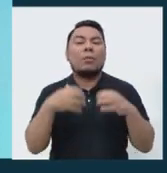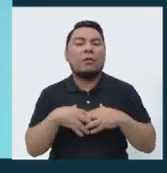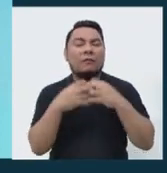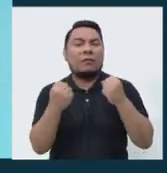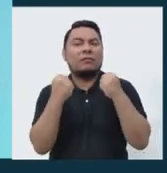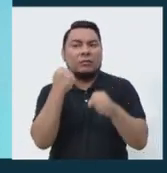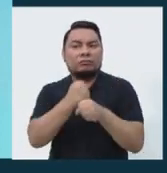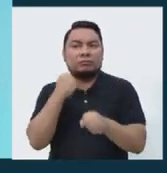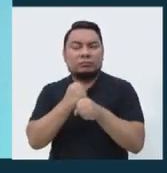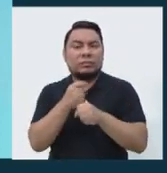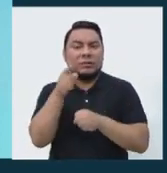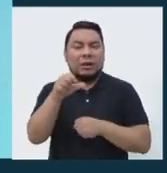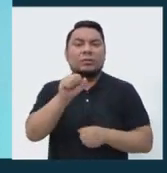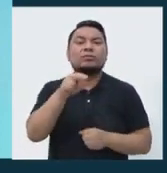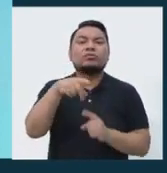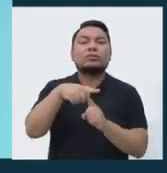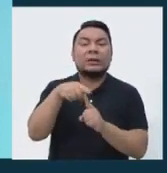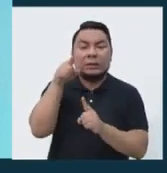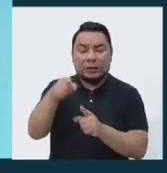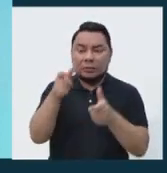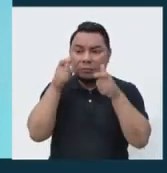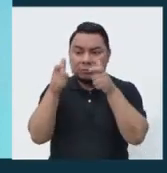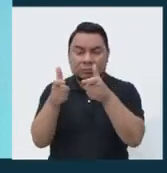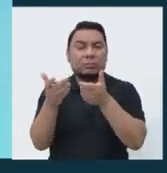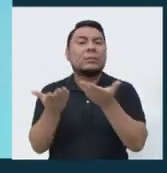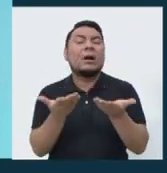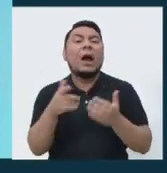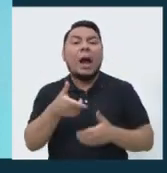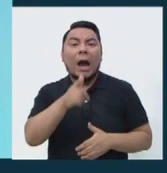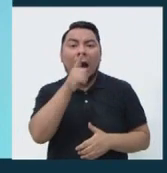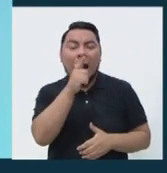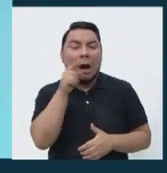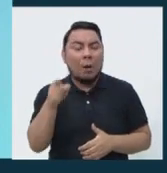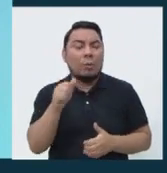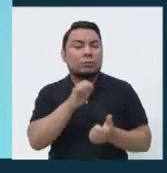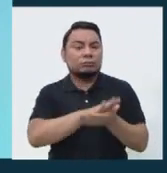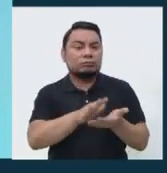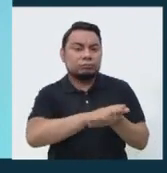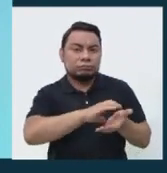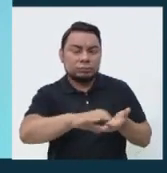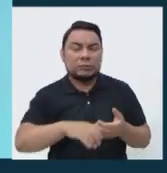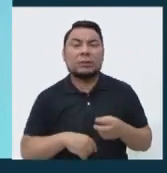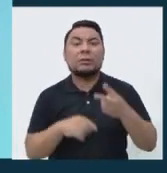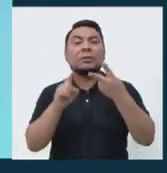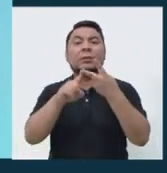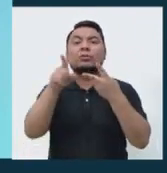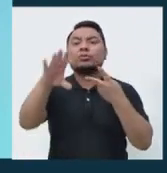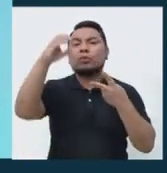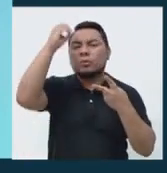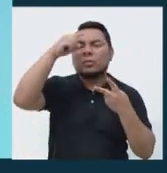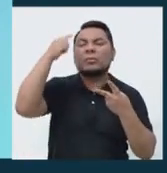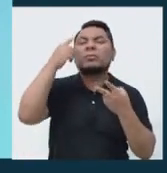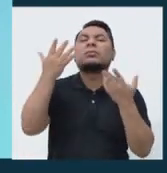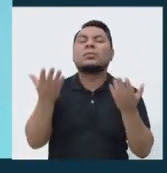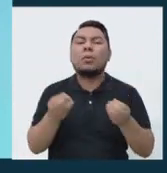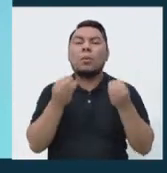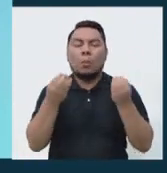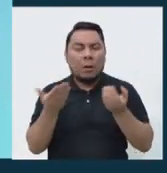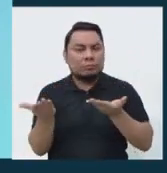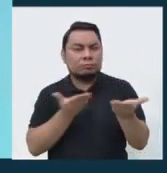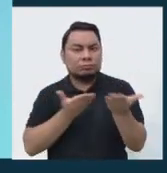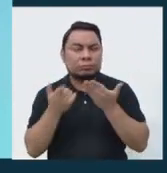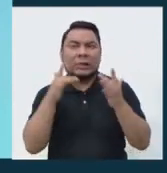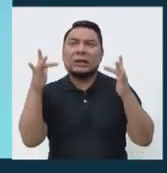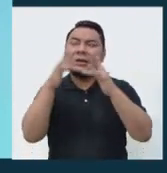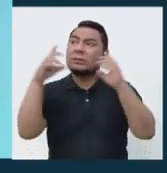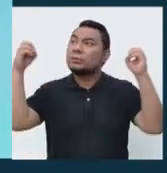labor de la SUNAS, el organismo supervisor del servicio de agua potable y saneamiento? Y dos, ¿en su opinión, el potencial de servicio de